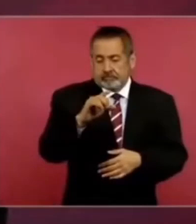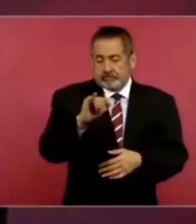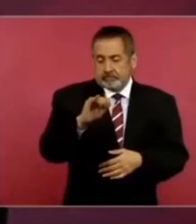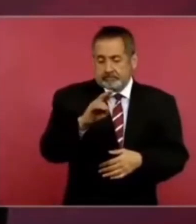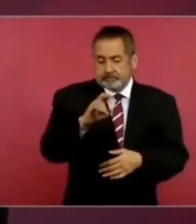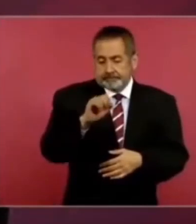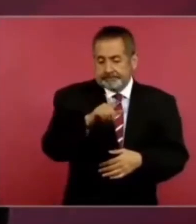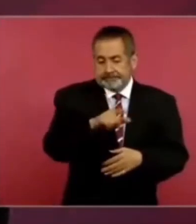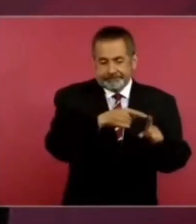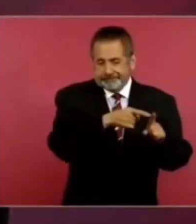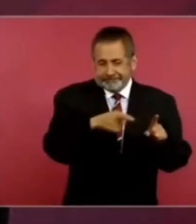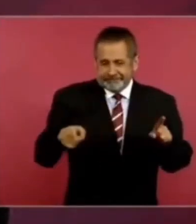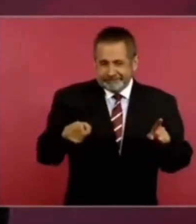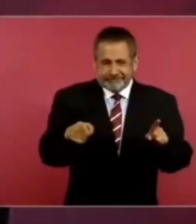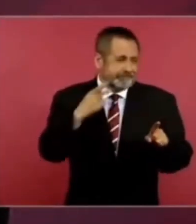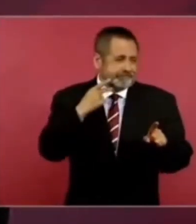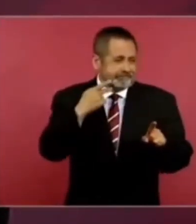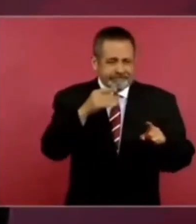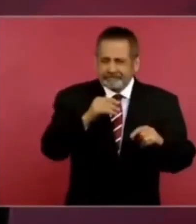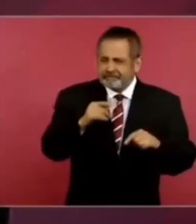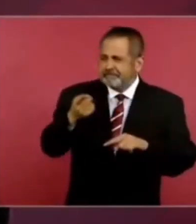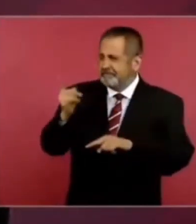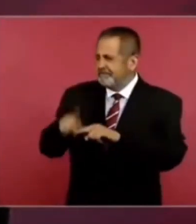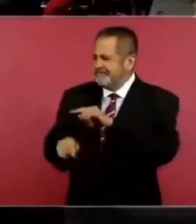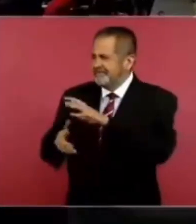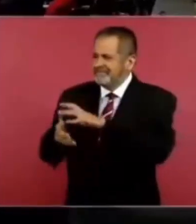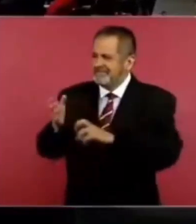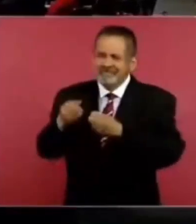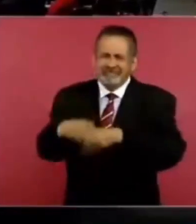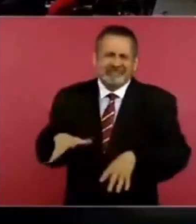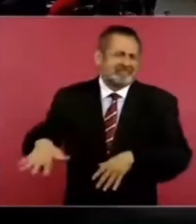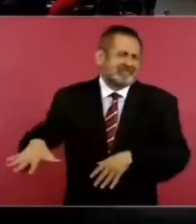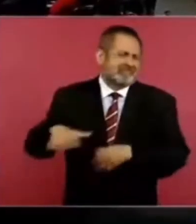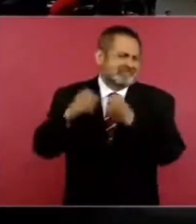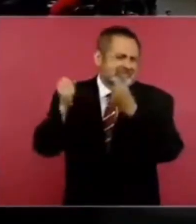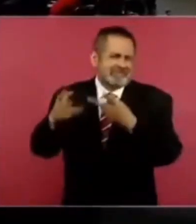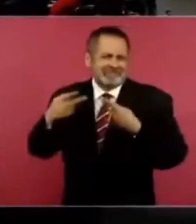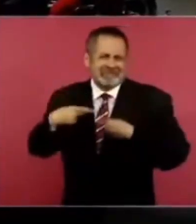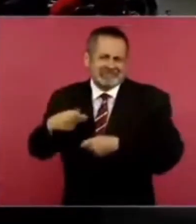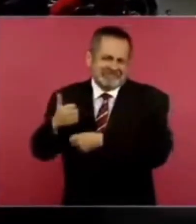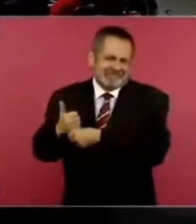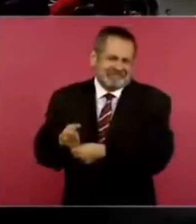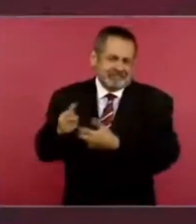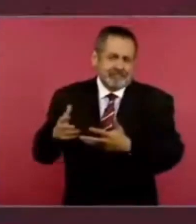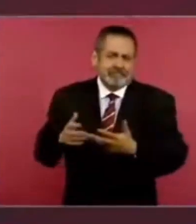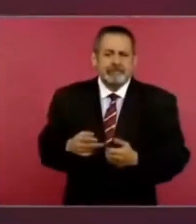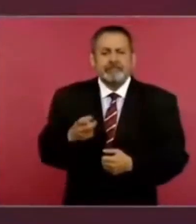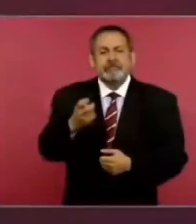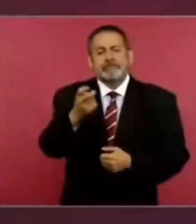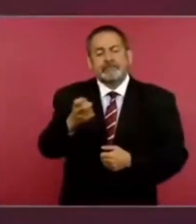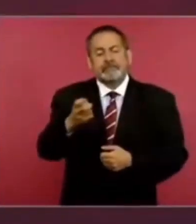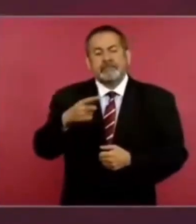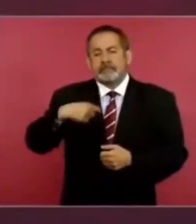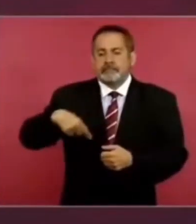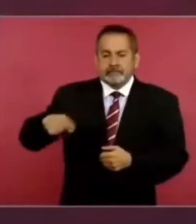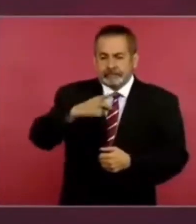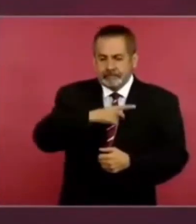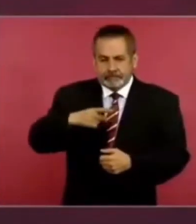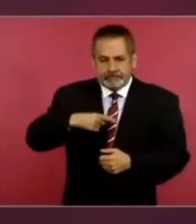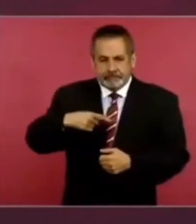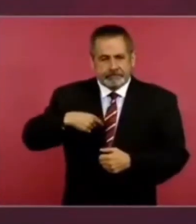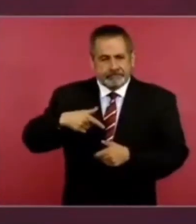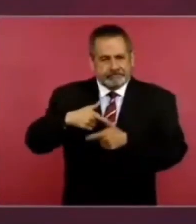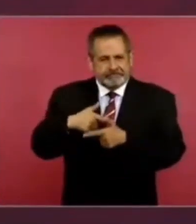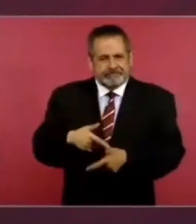política de saqueo, por la corrupción. Entonces, tenemos que seguir